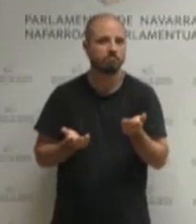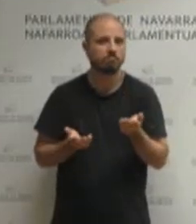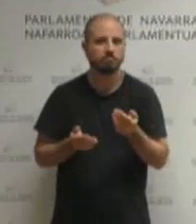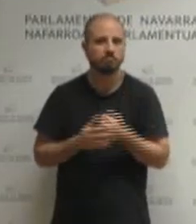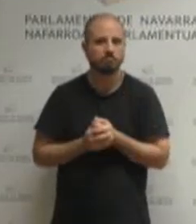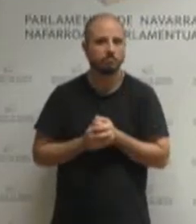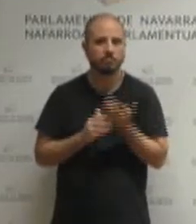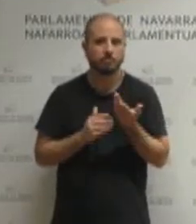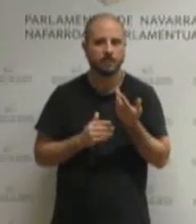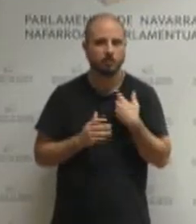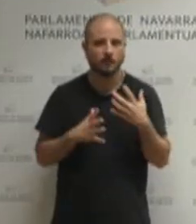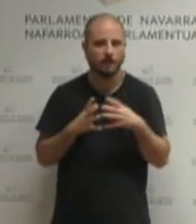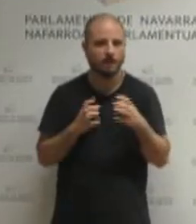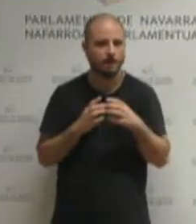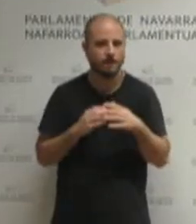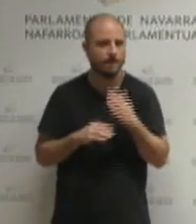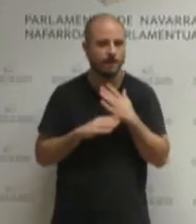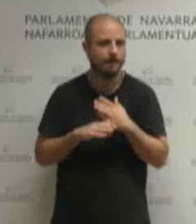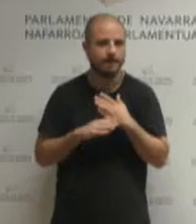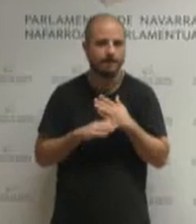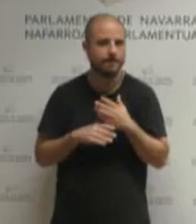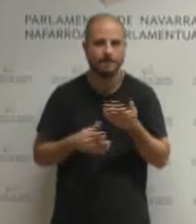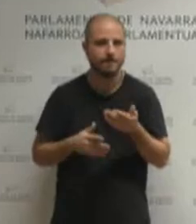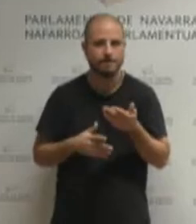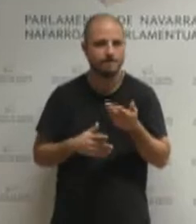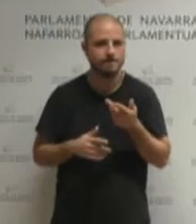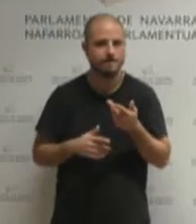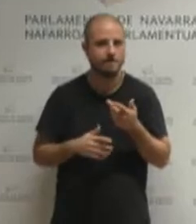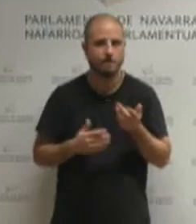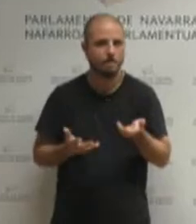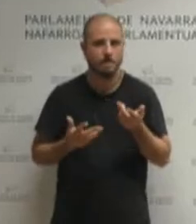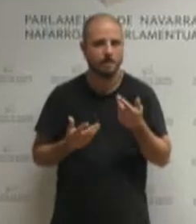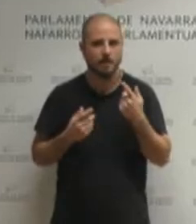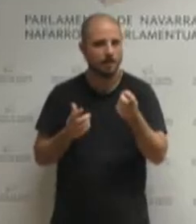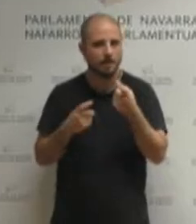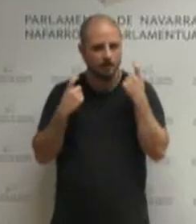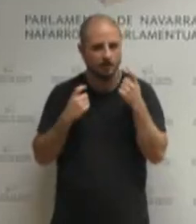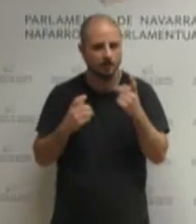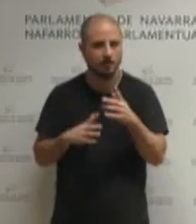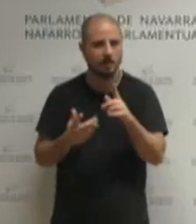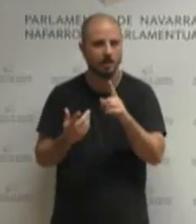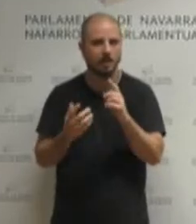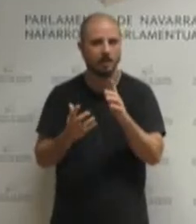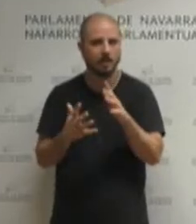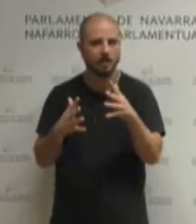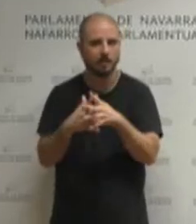honetan planteatu berko genituzken benetako eraldaketak eta benetako